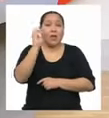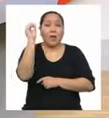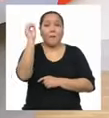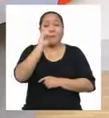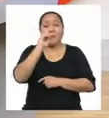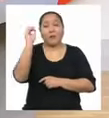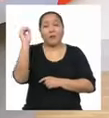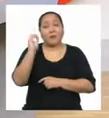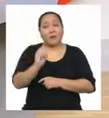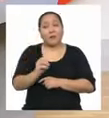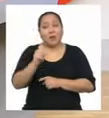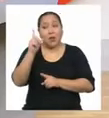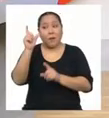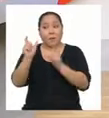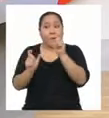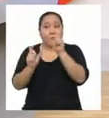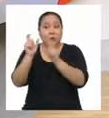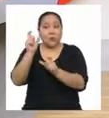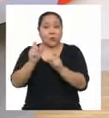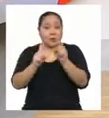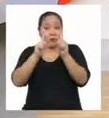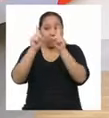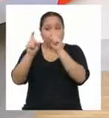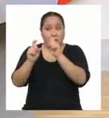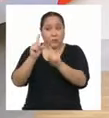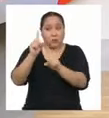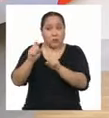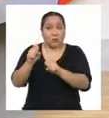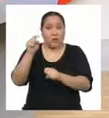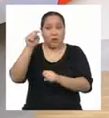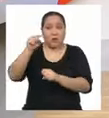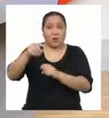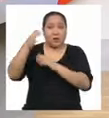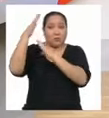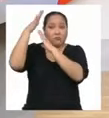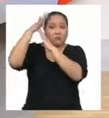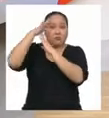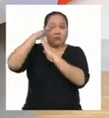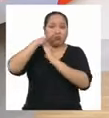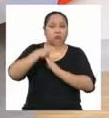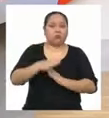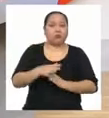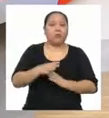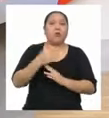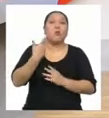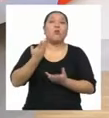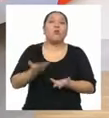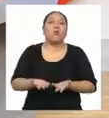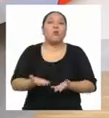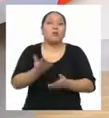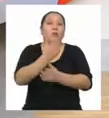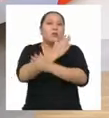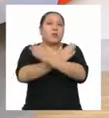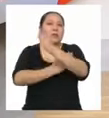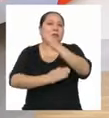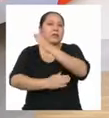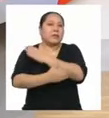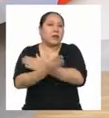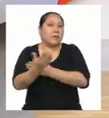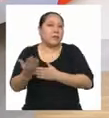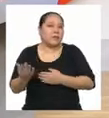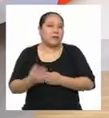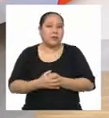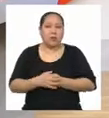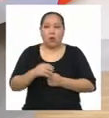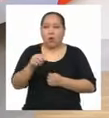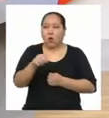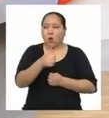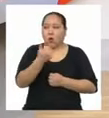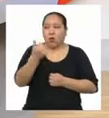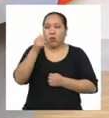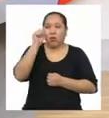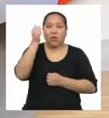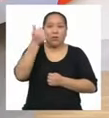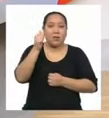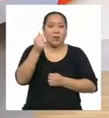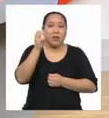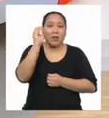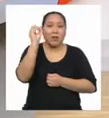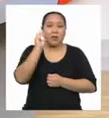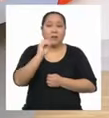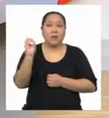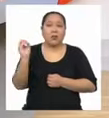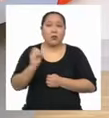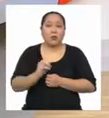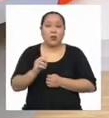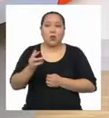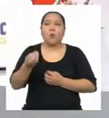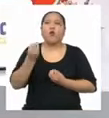De las personas Encuestadas Han sido discriminadas Por discapacidades Y otro 10% Por su forma